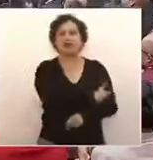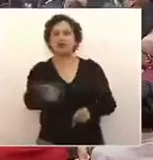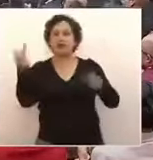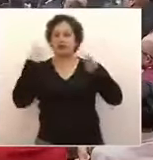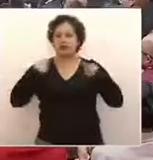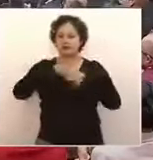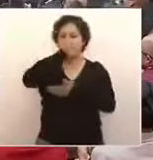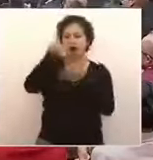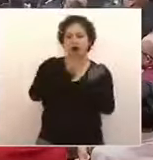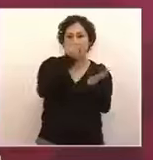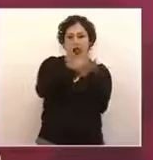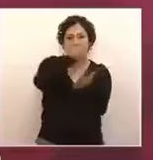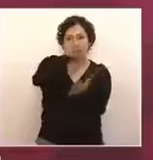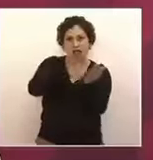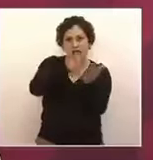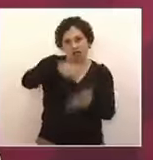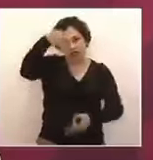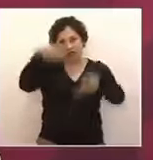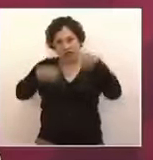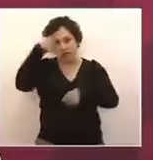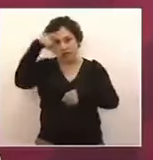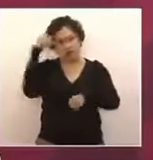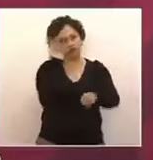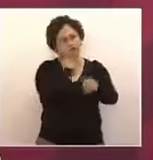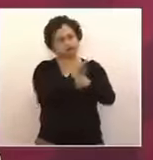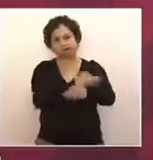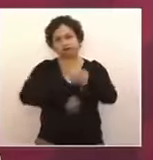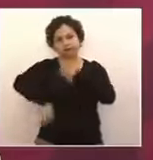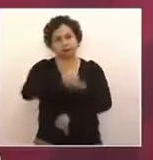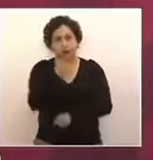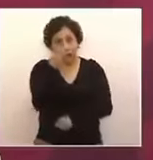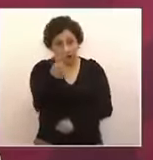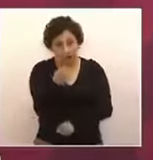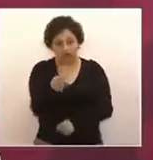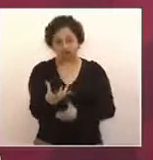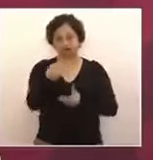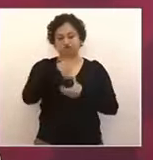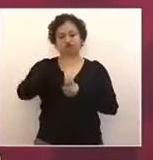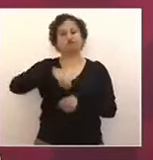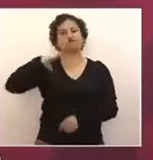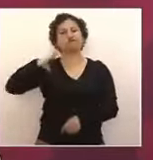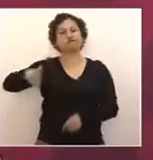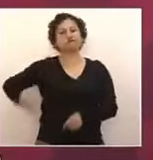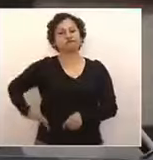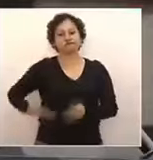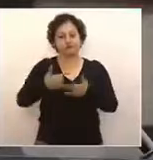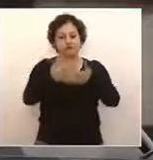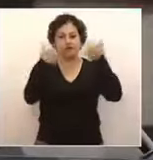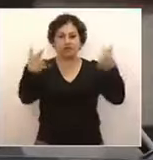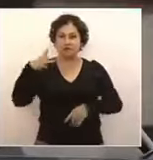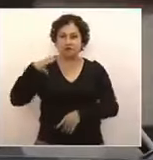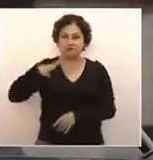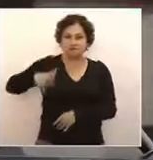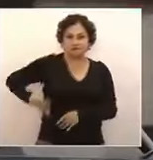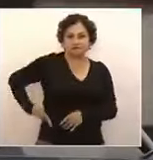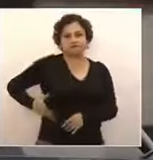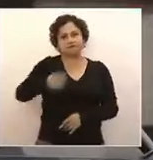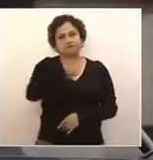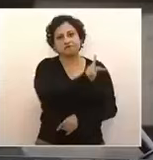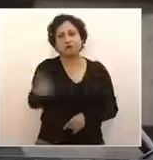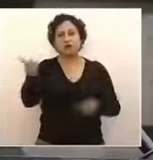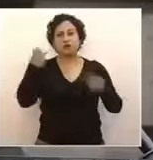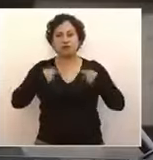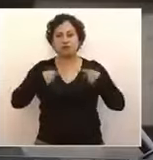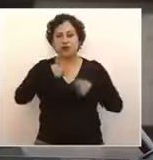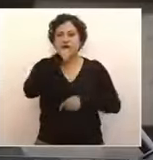para que los pueblos originarios tengan plenos derechos, nos sentimos orgullosos de nuestra historia, de nuestros héroes, de nuestras